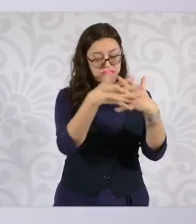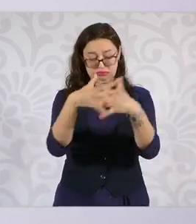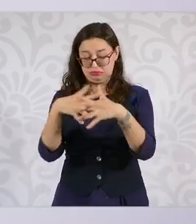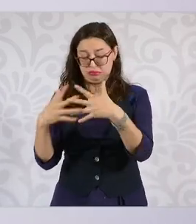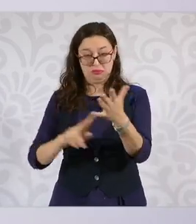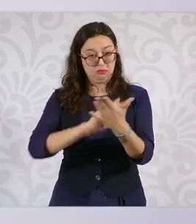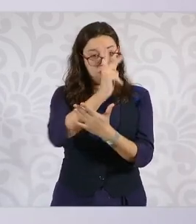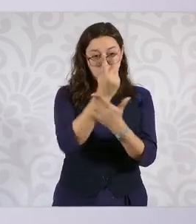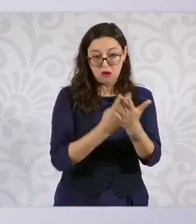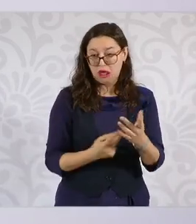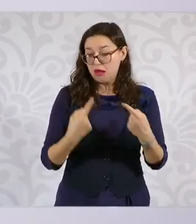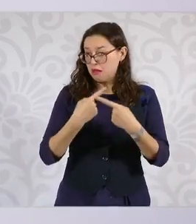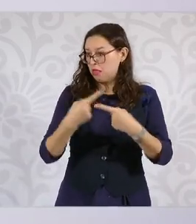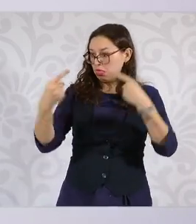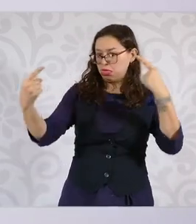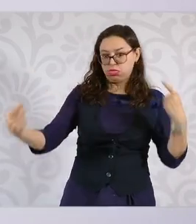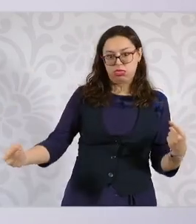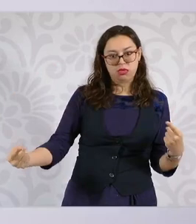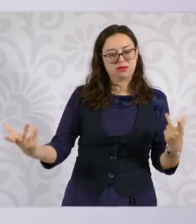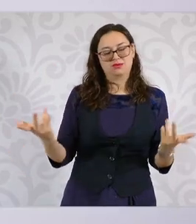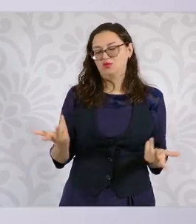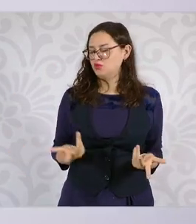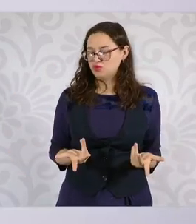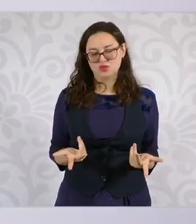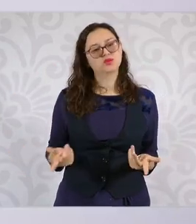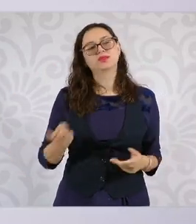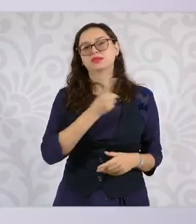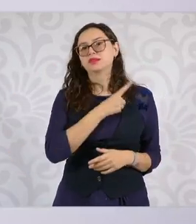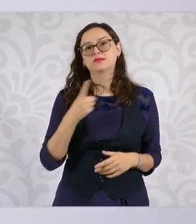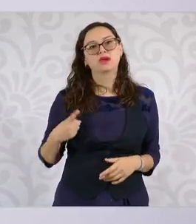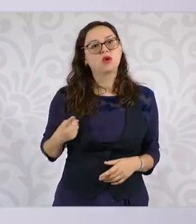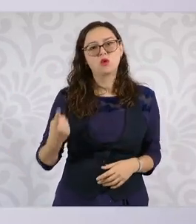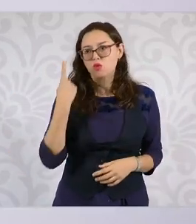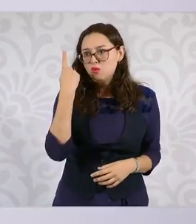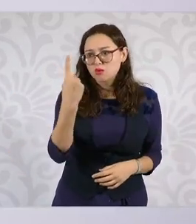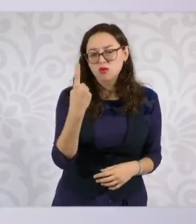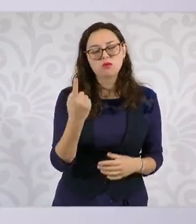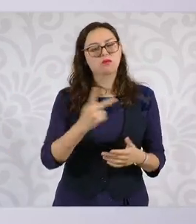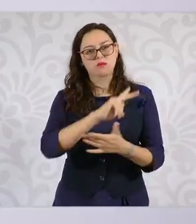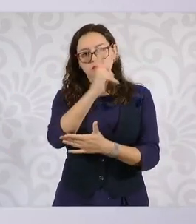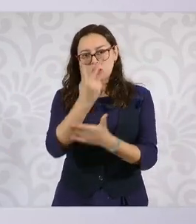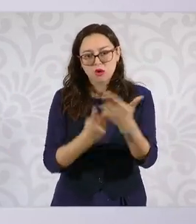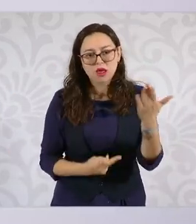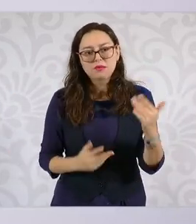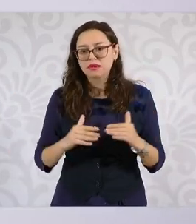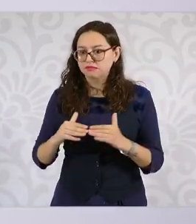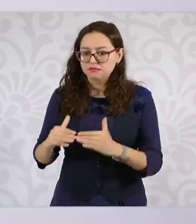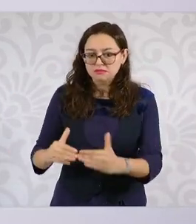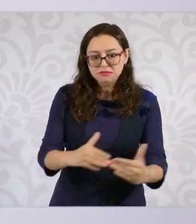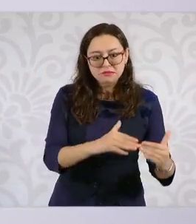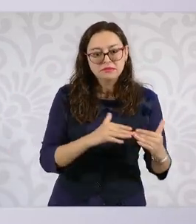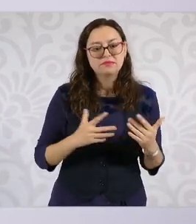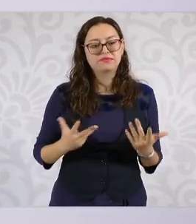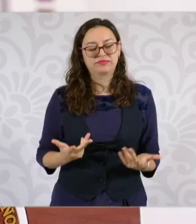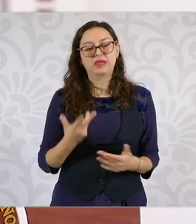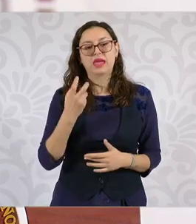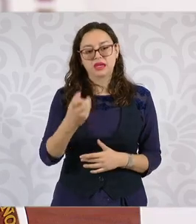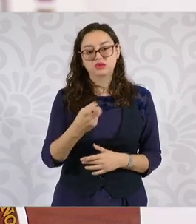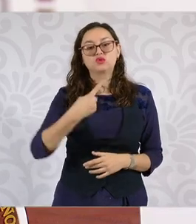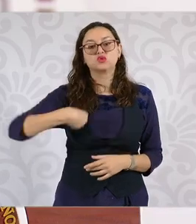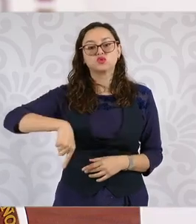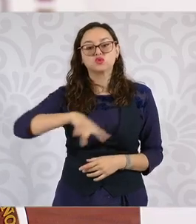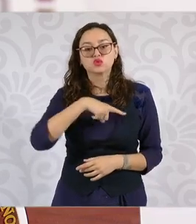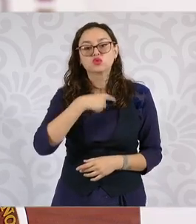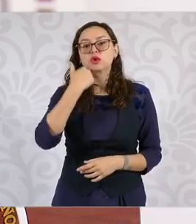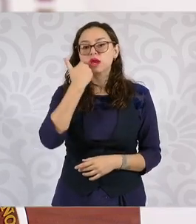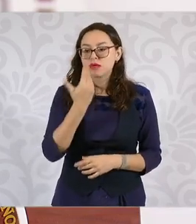el bachillerato general, y nosotros queremos seguir avanzando en ello. En dos